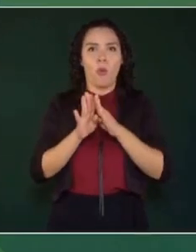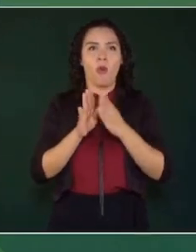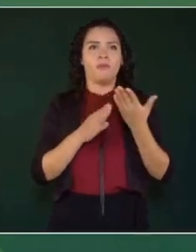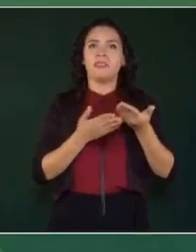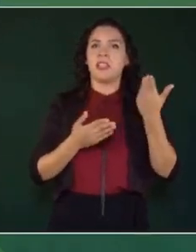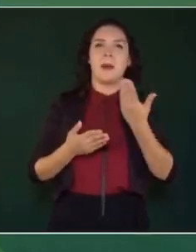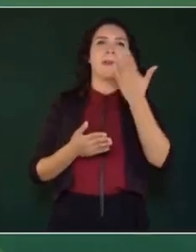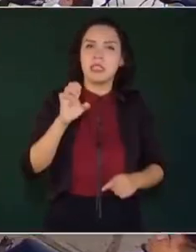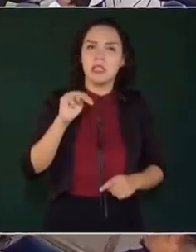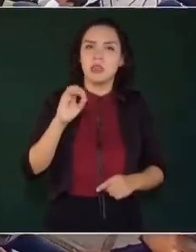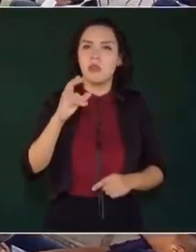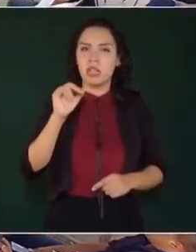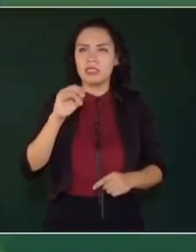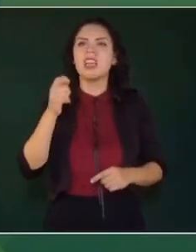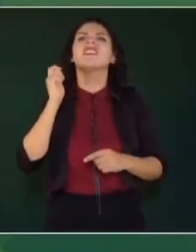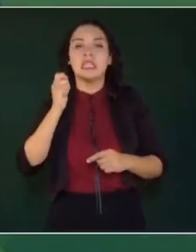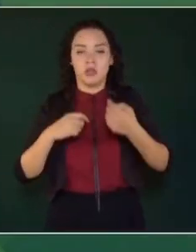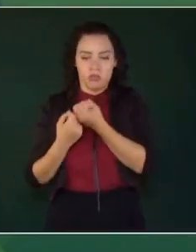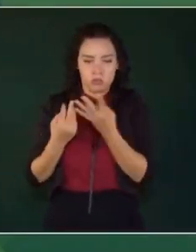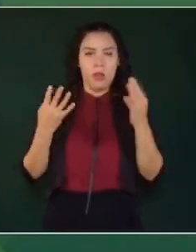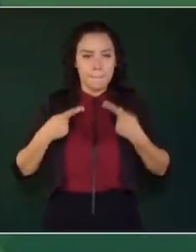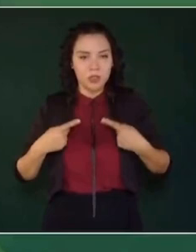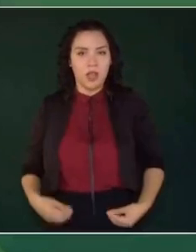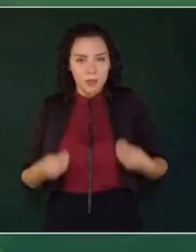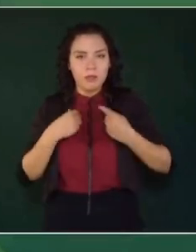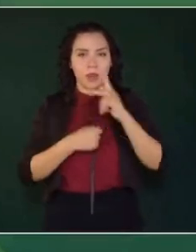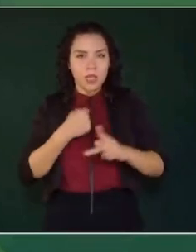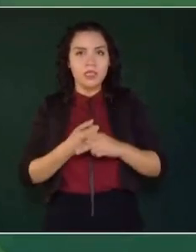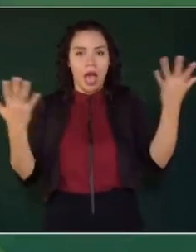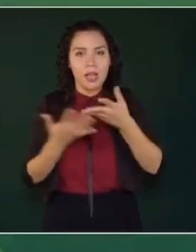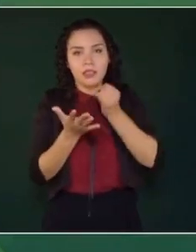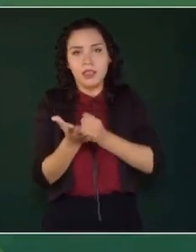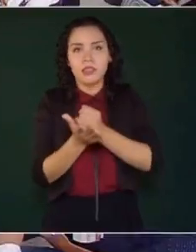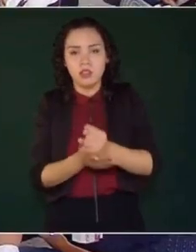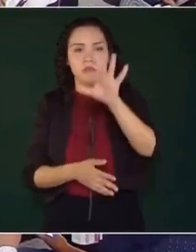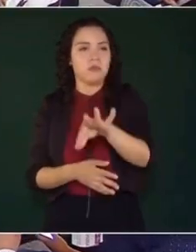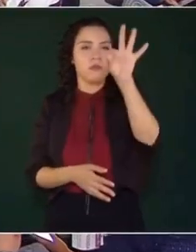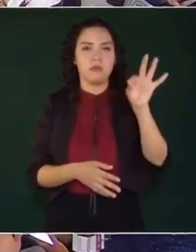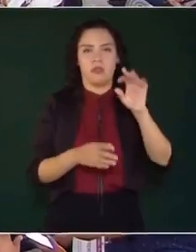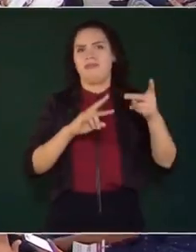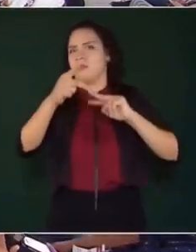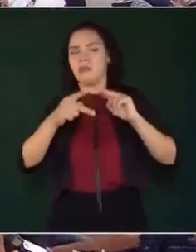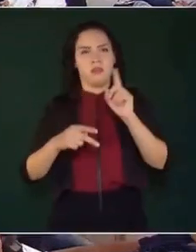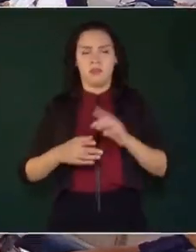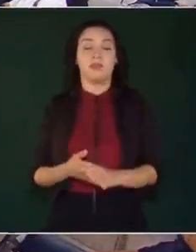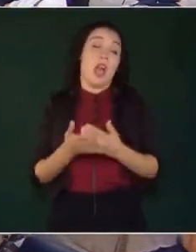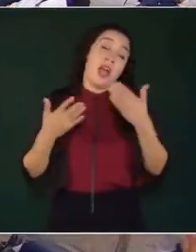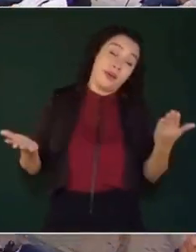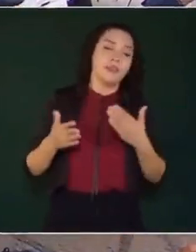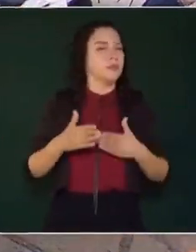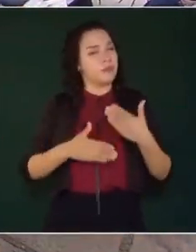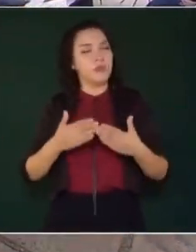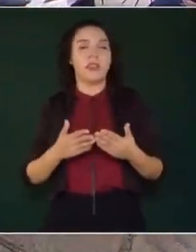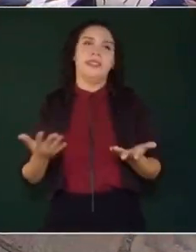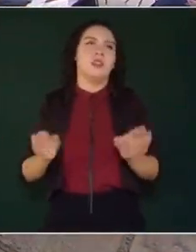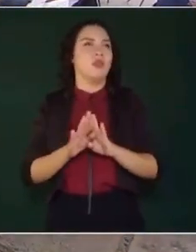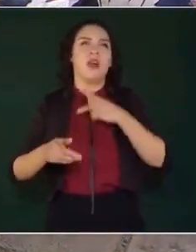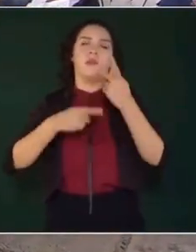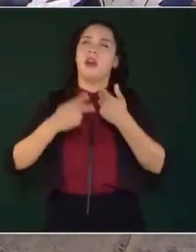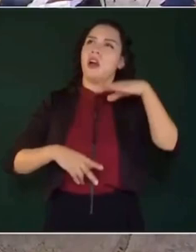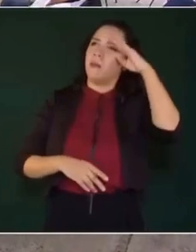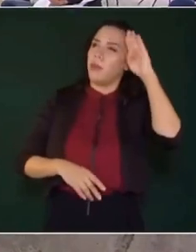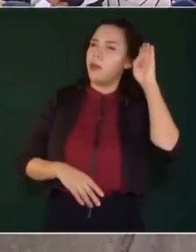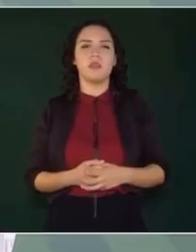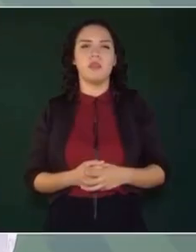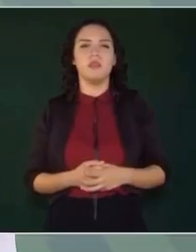presidencia oligarca. Entonces, tenemos que seguir avanzando, porque ahora nos dicen, qué barbaridad, el